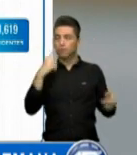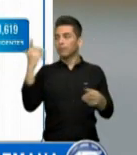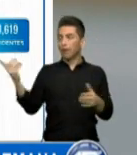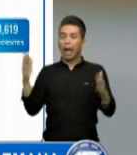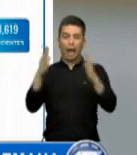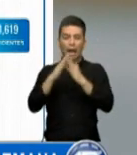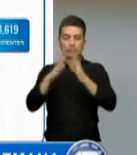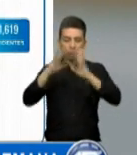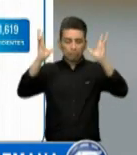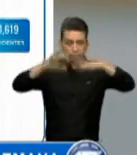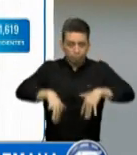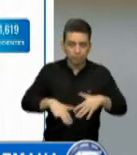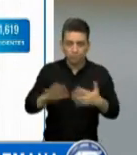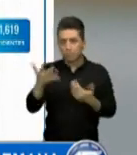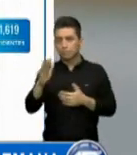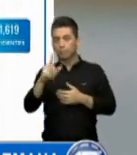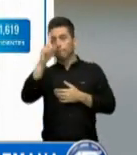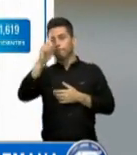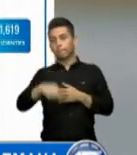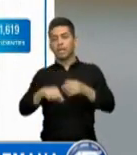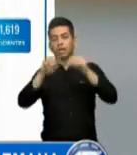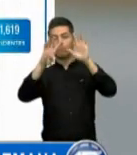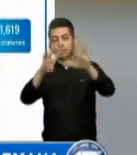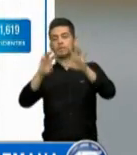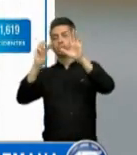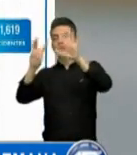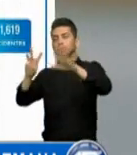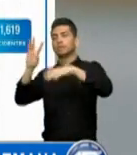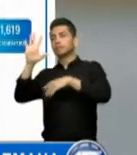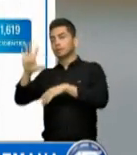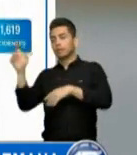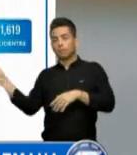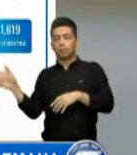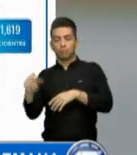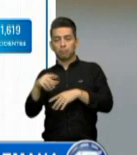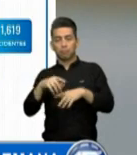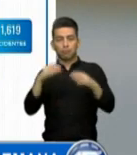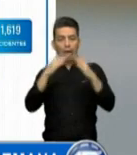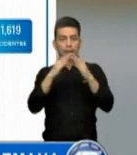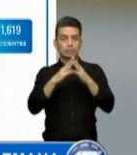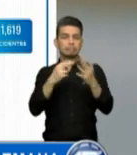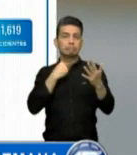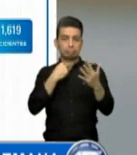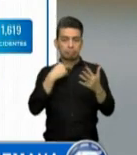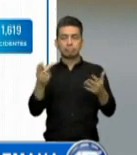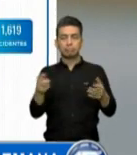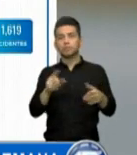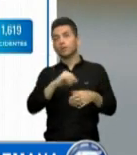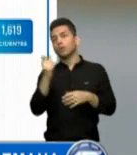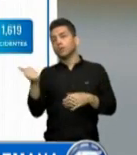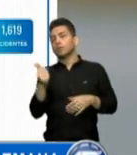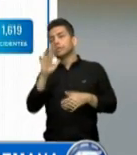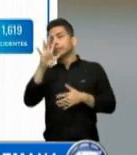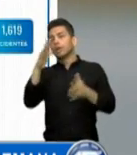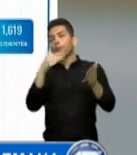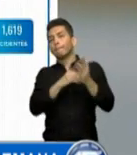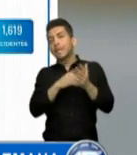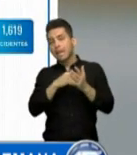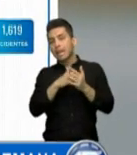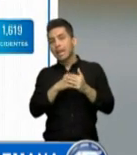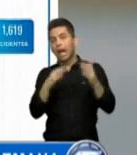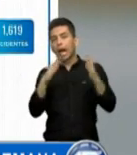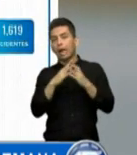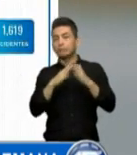registran 1,985 viviendas en riesgo, 1,257 viviendas con daño leve, 5,090 viviendas con daño